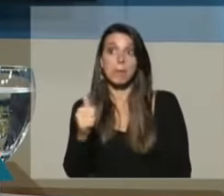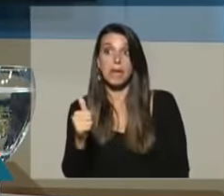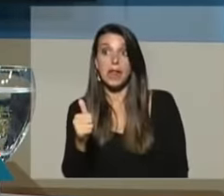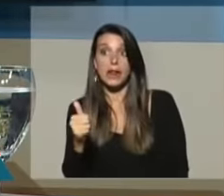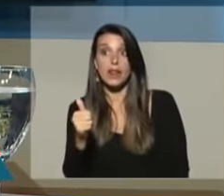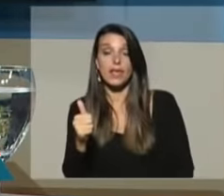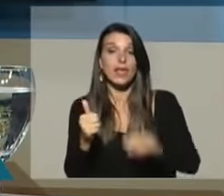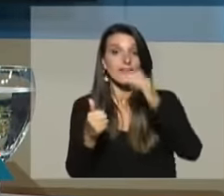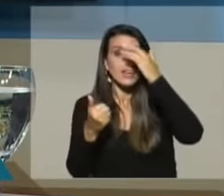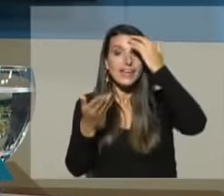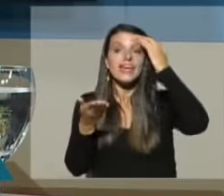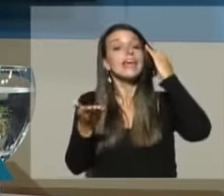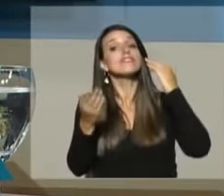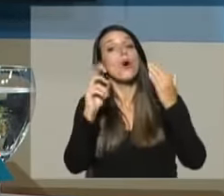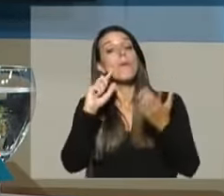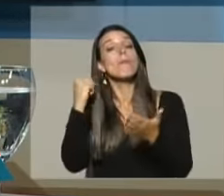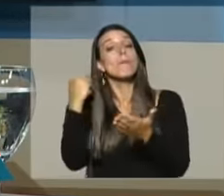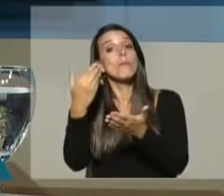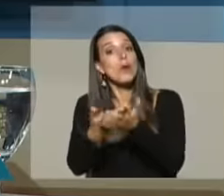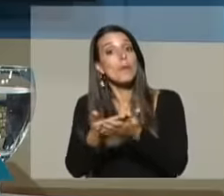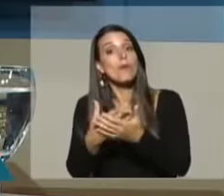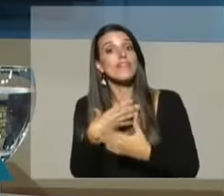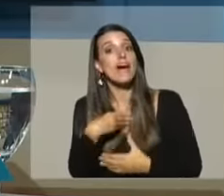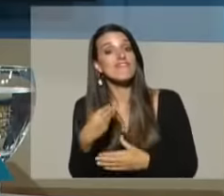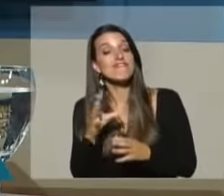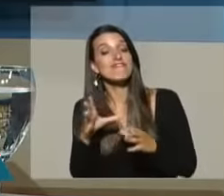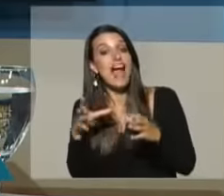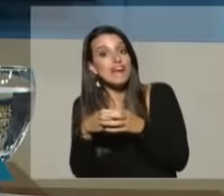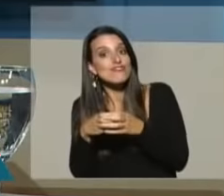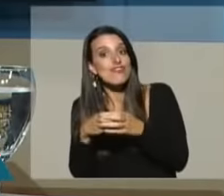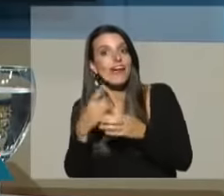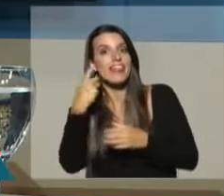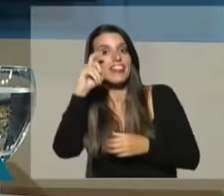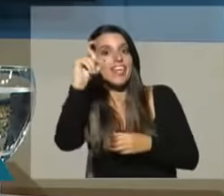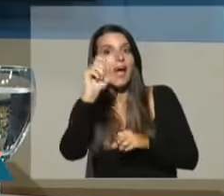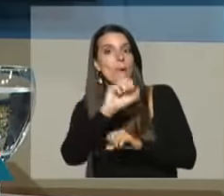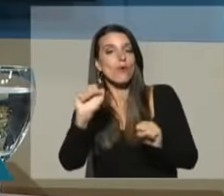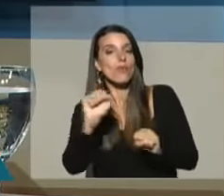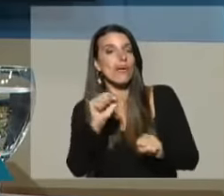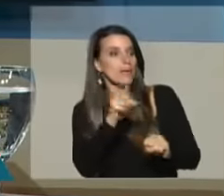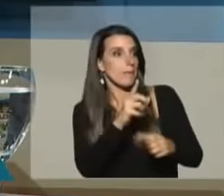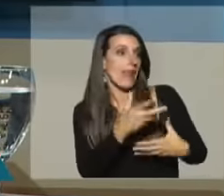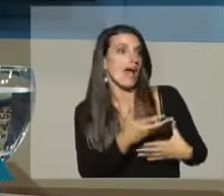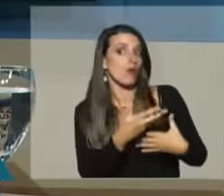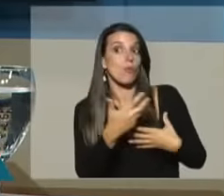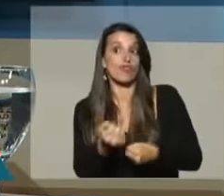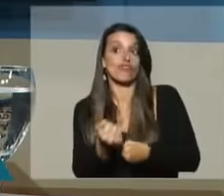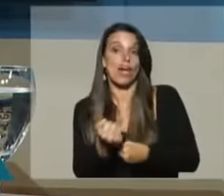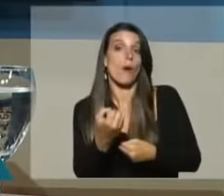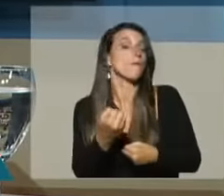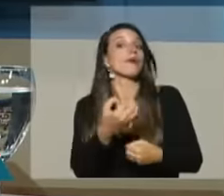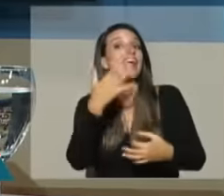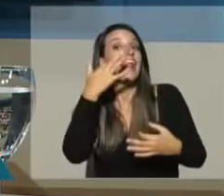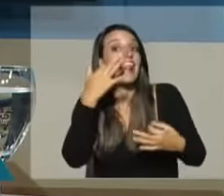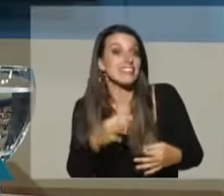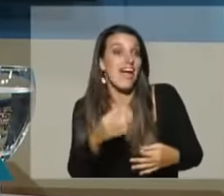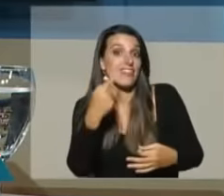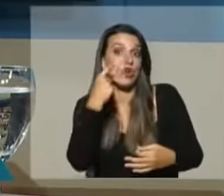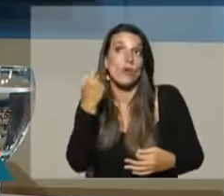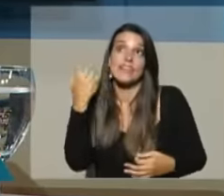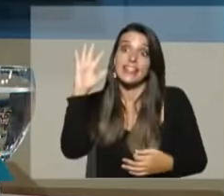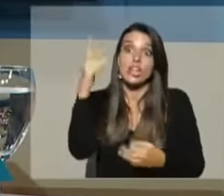mal. Tanto fue así que esa fue una propuesta que incluyó el Partido Nacional y que tuvieron a ver a acompañar, porque realmente la realidad les chocó a los ojos,